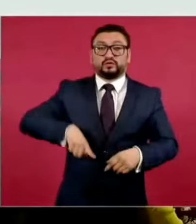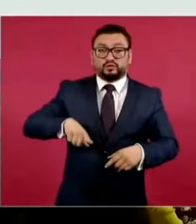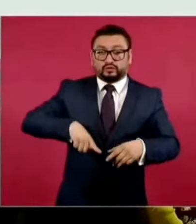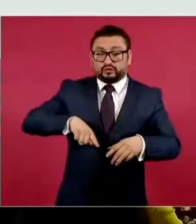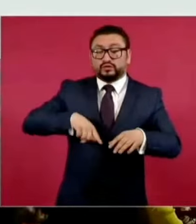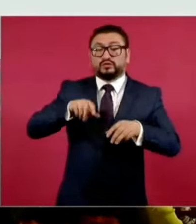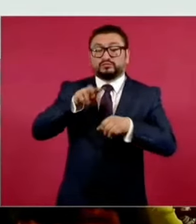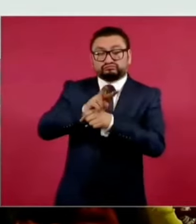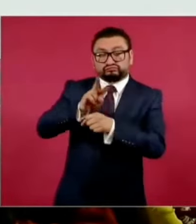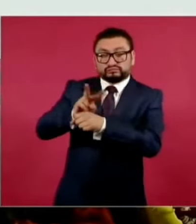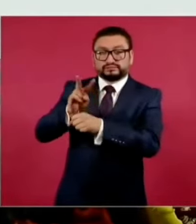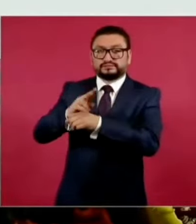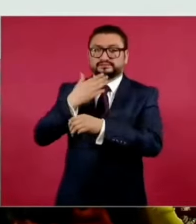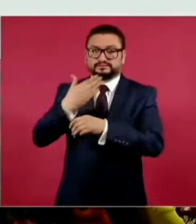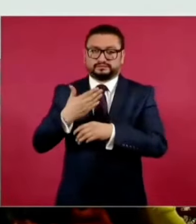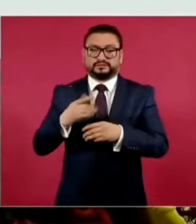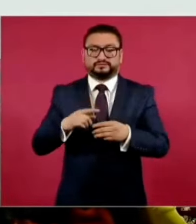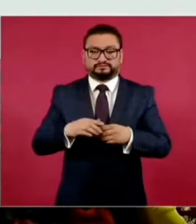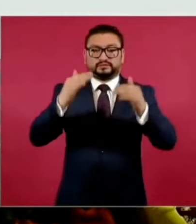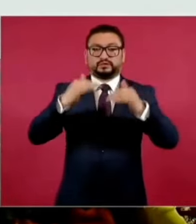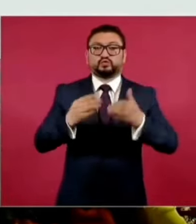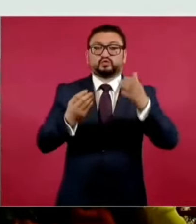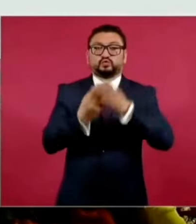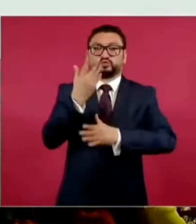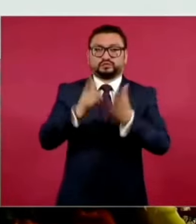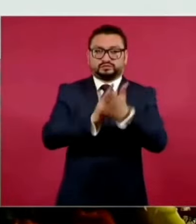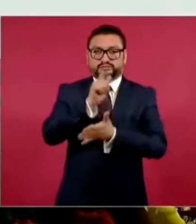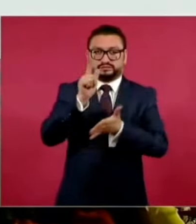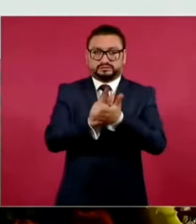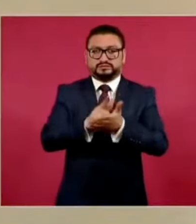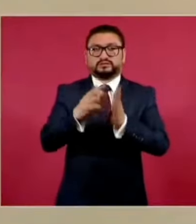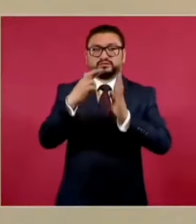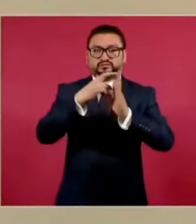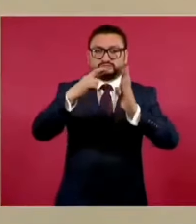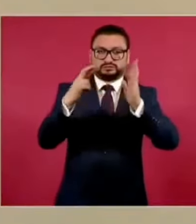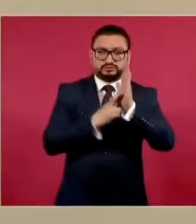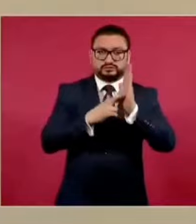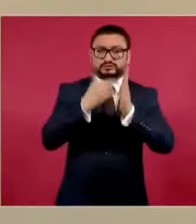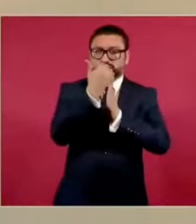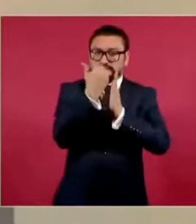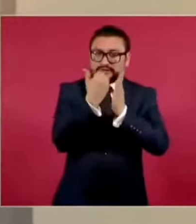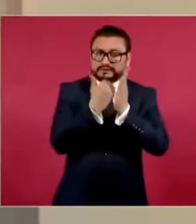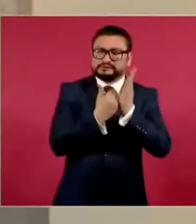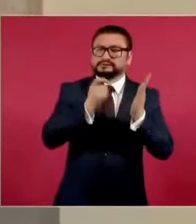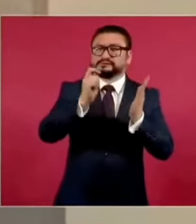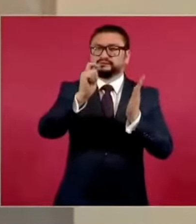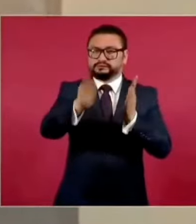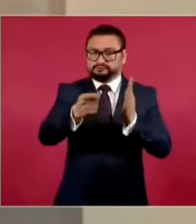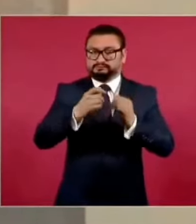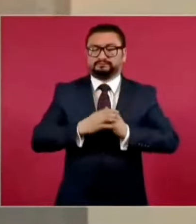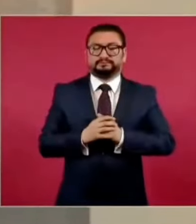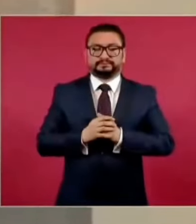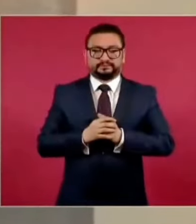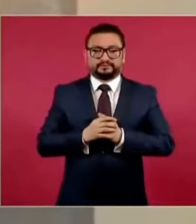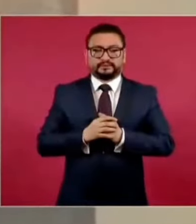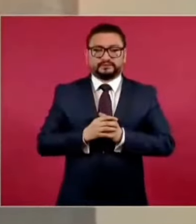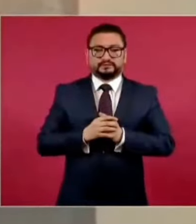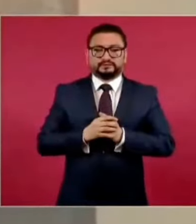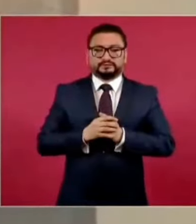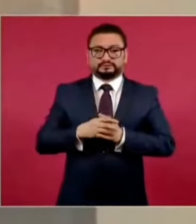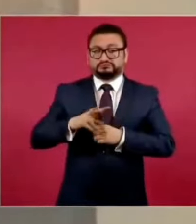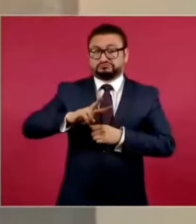vigilancia. Y finalmente, nuevas reglas, nuevas reglas que tienen que ver, uno, con que realmente la